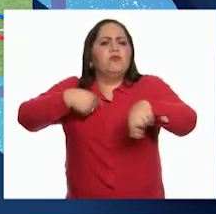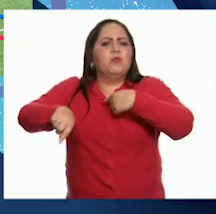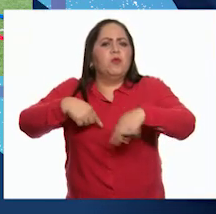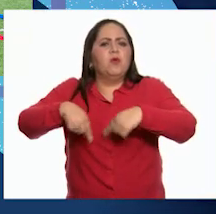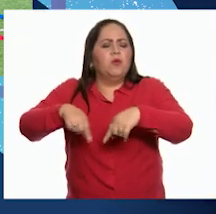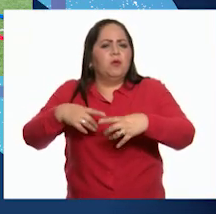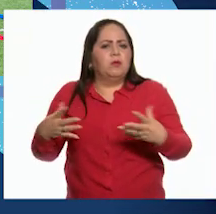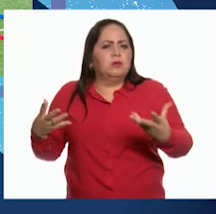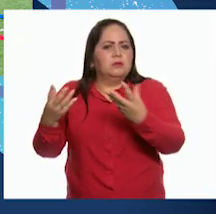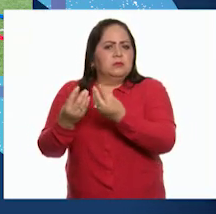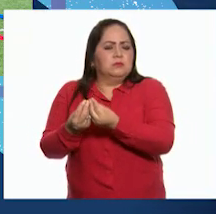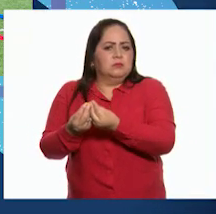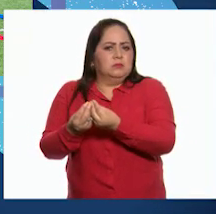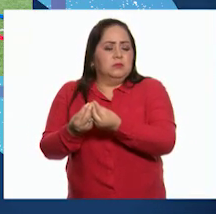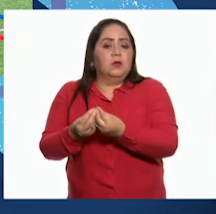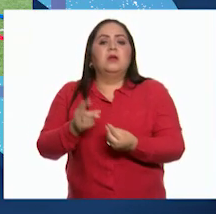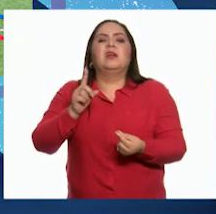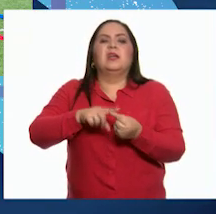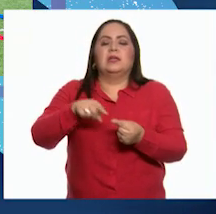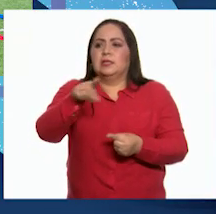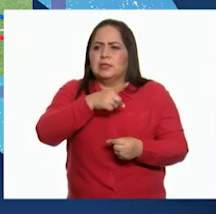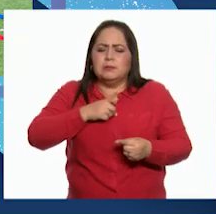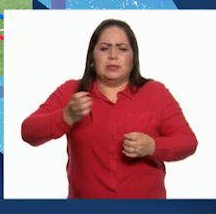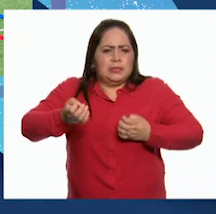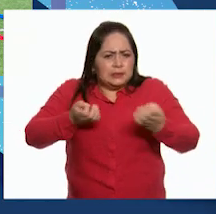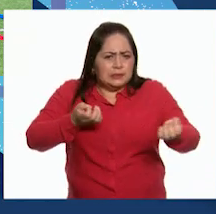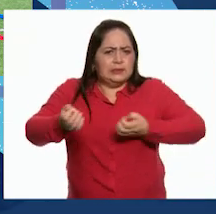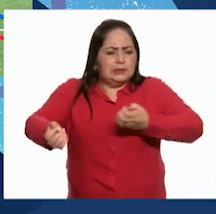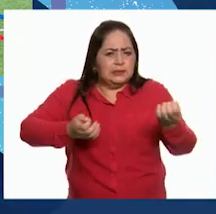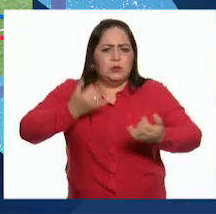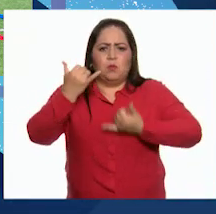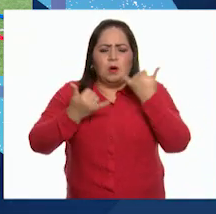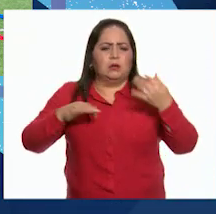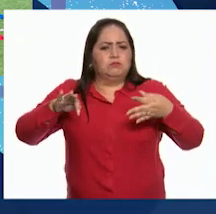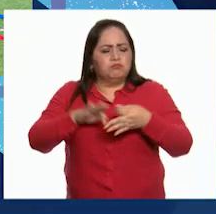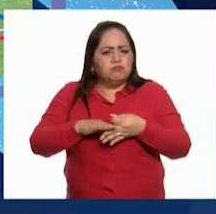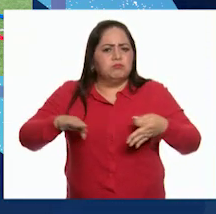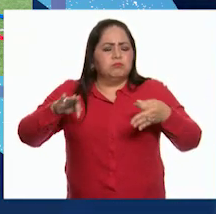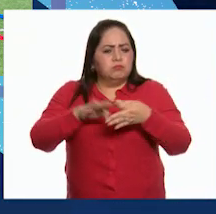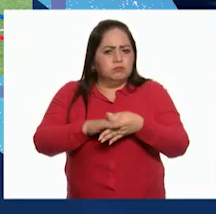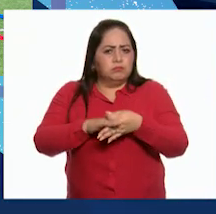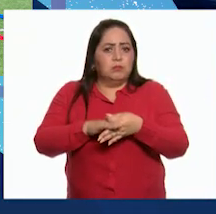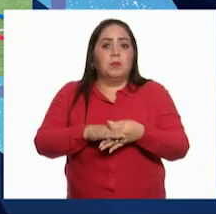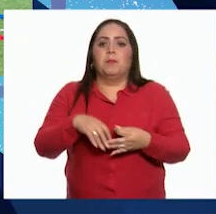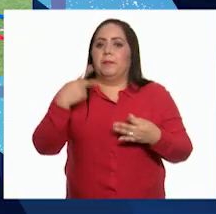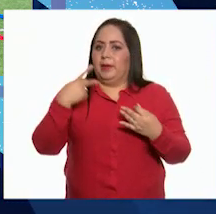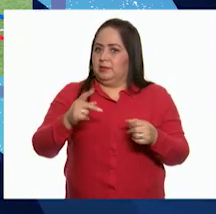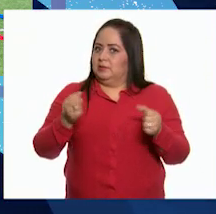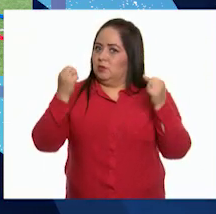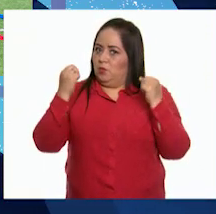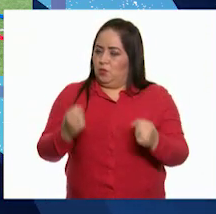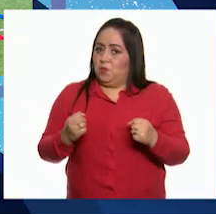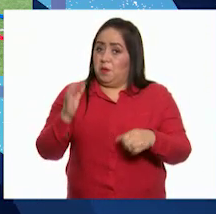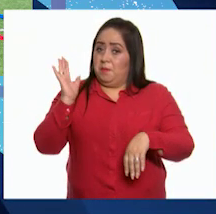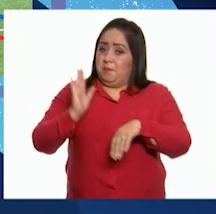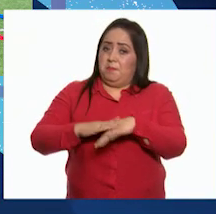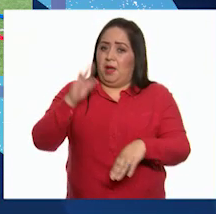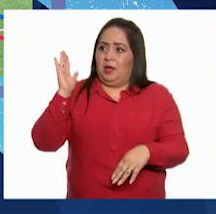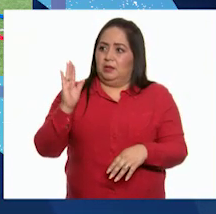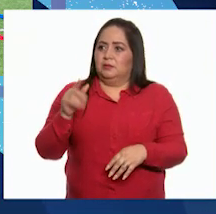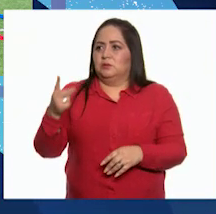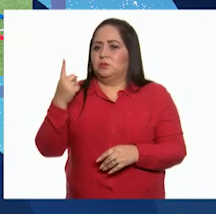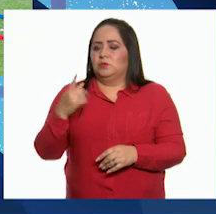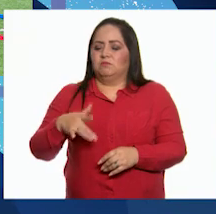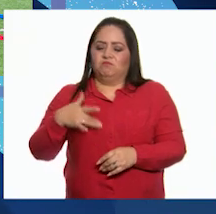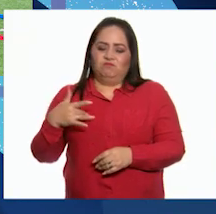una manera más formal, donde tienen que entrenar y jugar constantemente. Seguramente, más de uno se siente